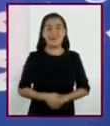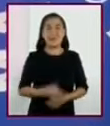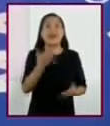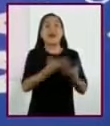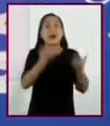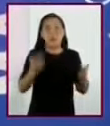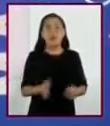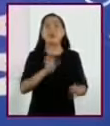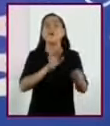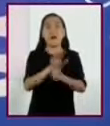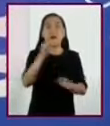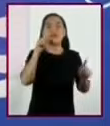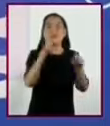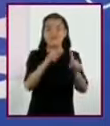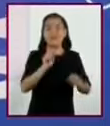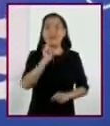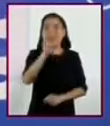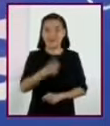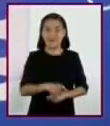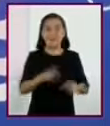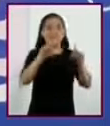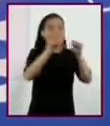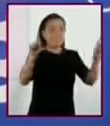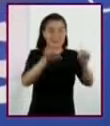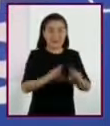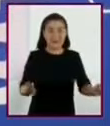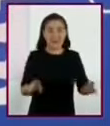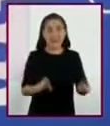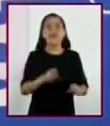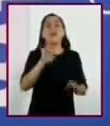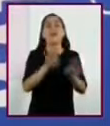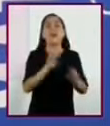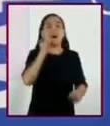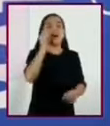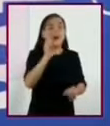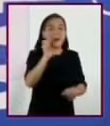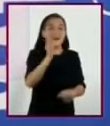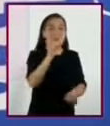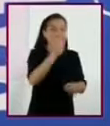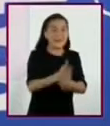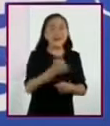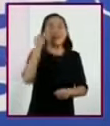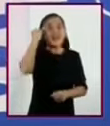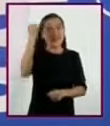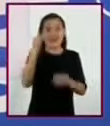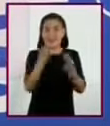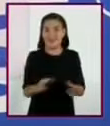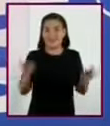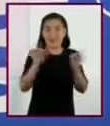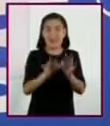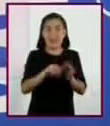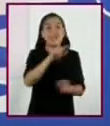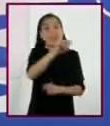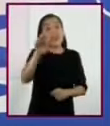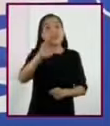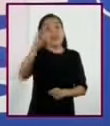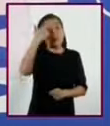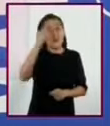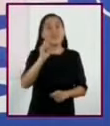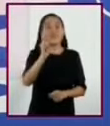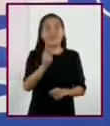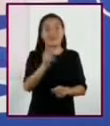vamos a centrarnos en los párrafos para identificar las ideas principales. Recordemos que las ideas